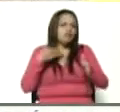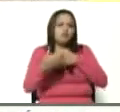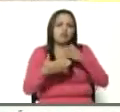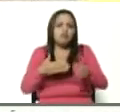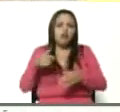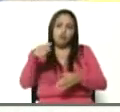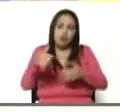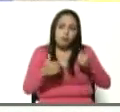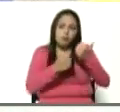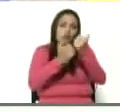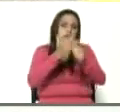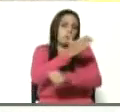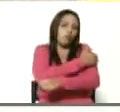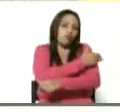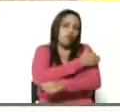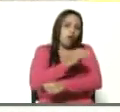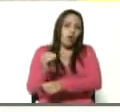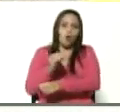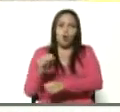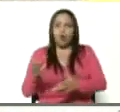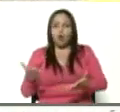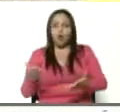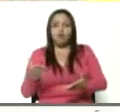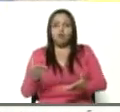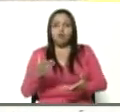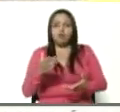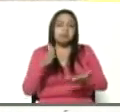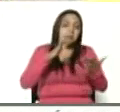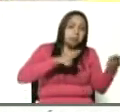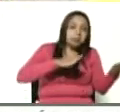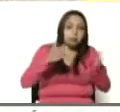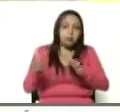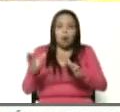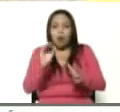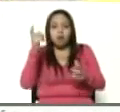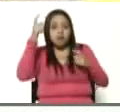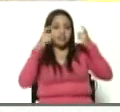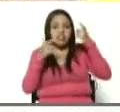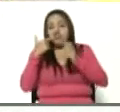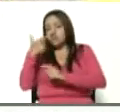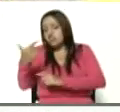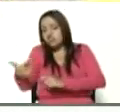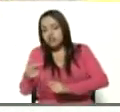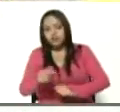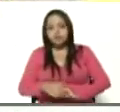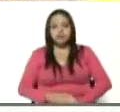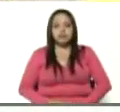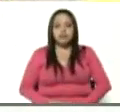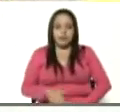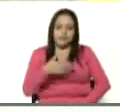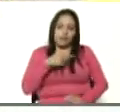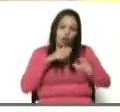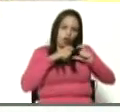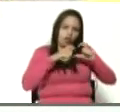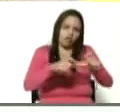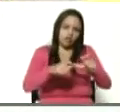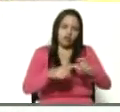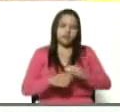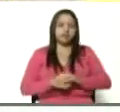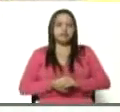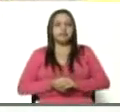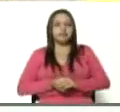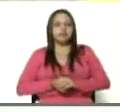opositor, sea niní, sea chavista. Yo le digo, desde mi corazón de cristiano,